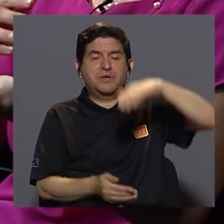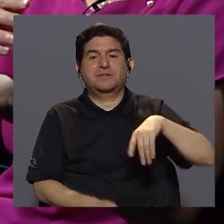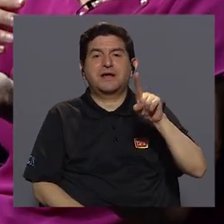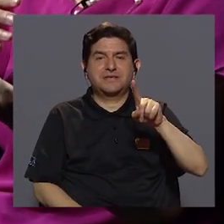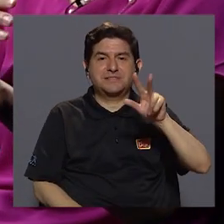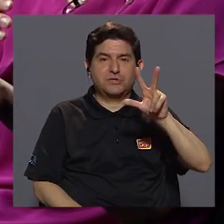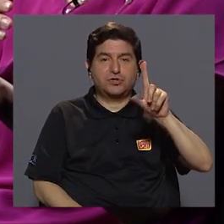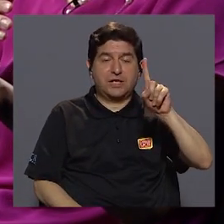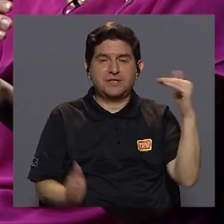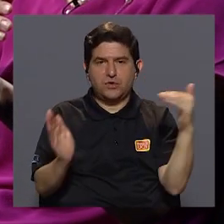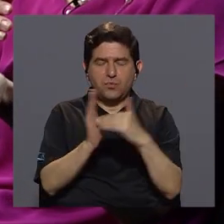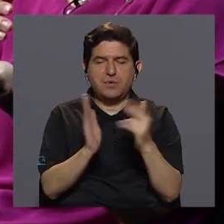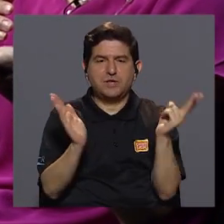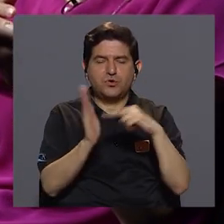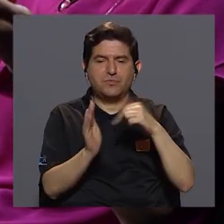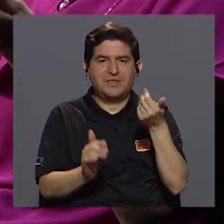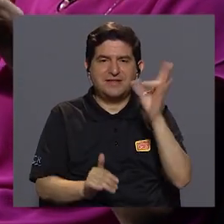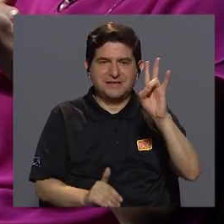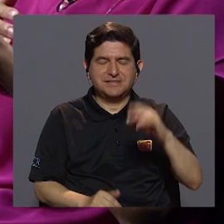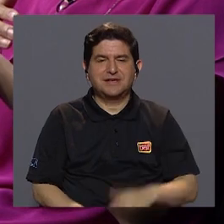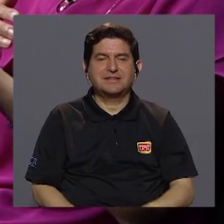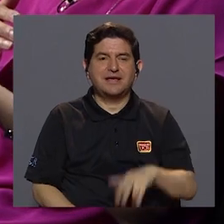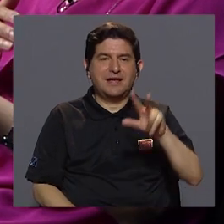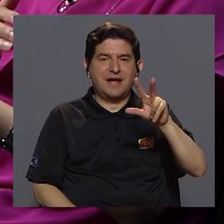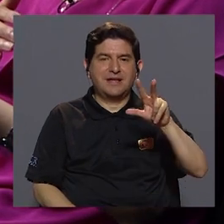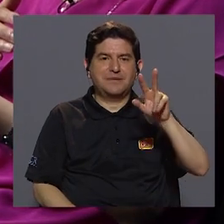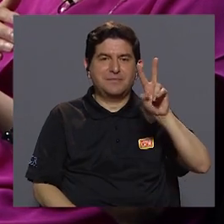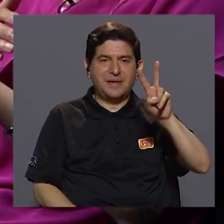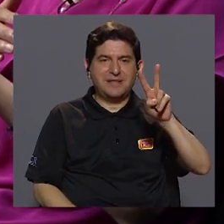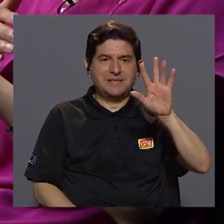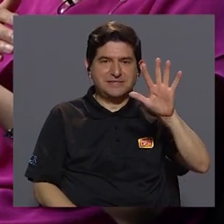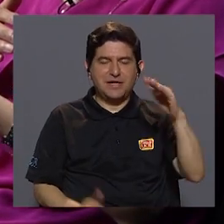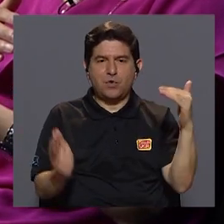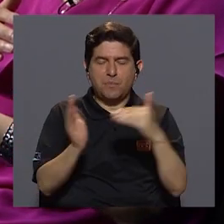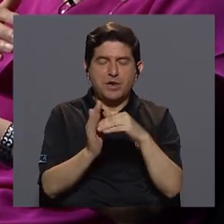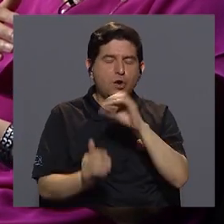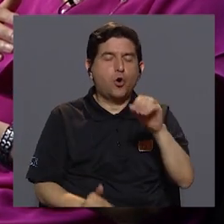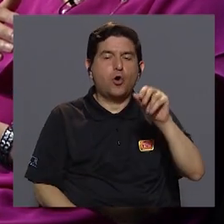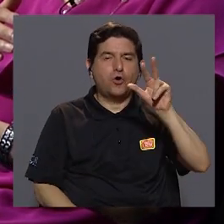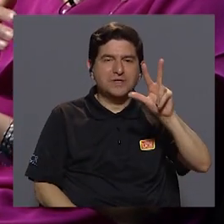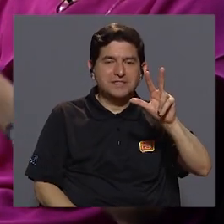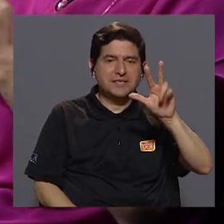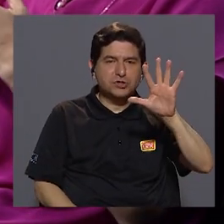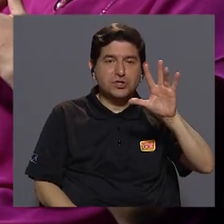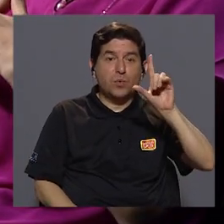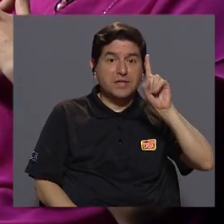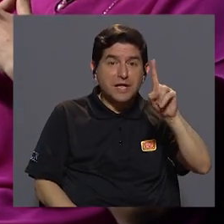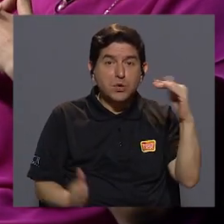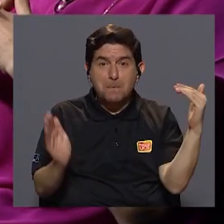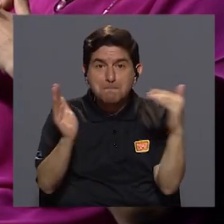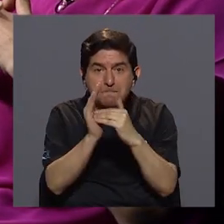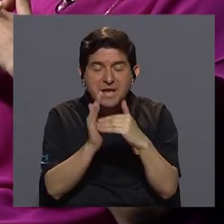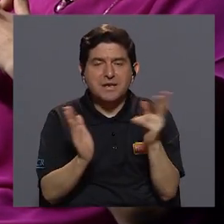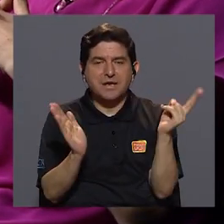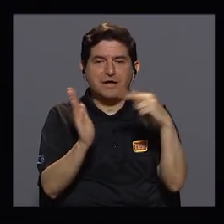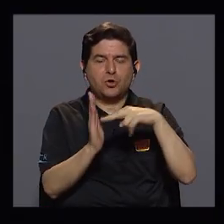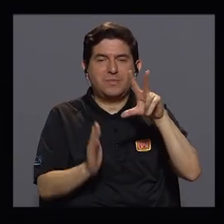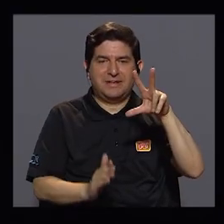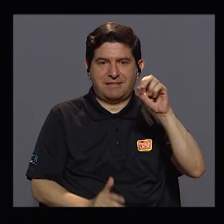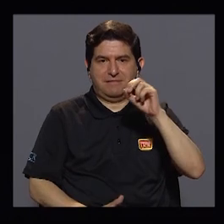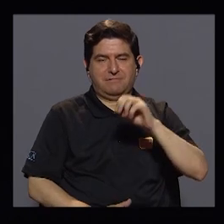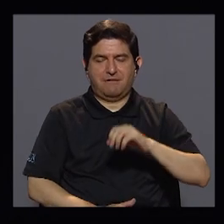131 mil en el 2017 a 325 mil o 351 mil en el 2030.